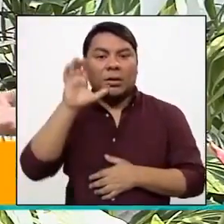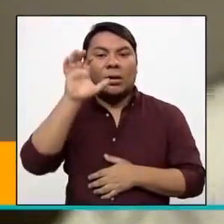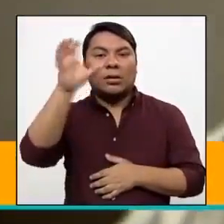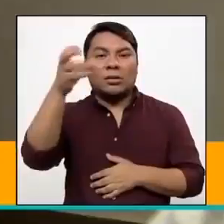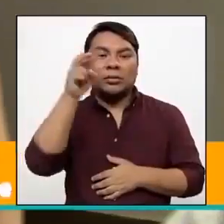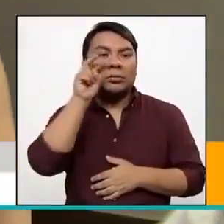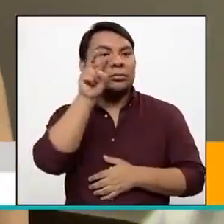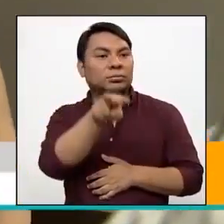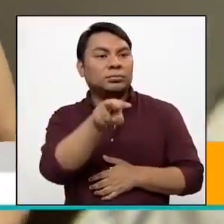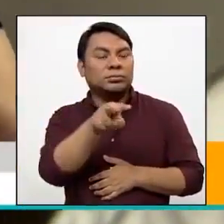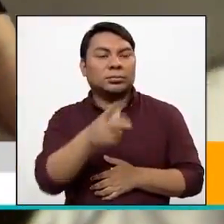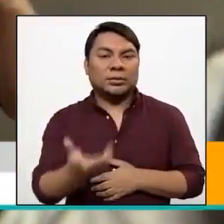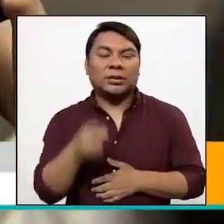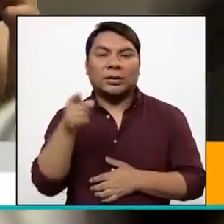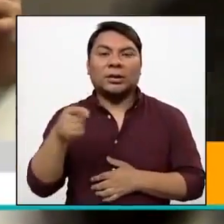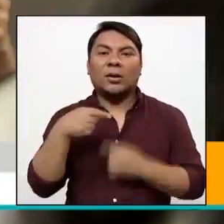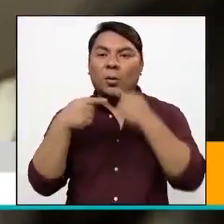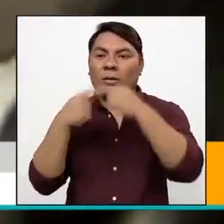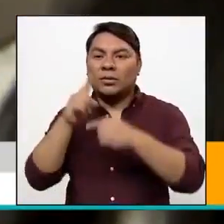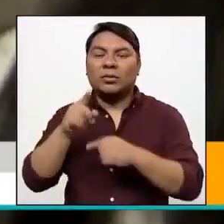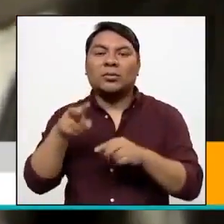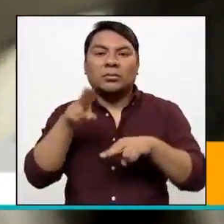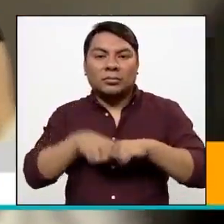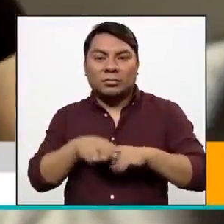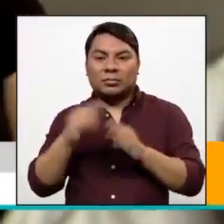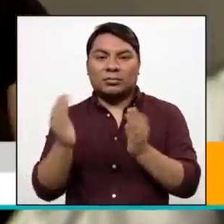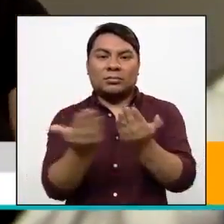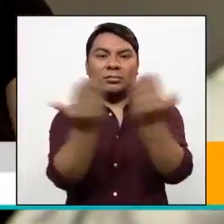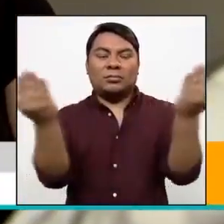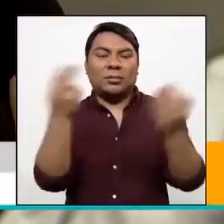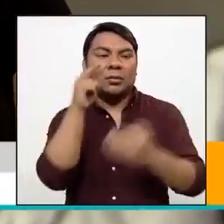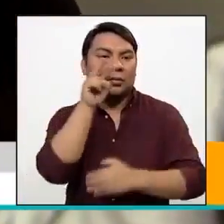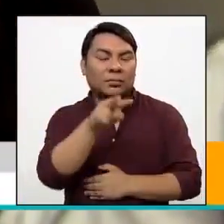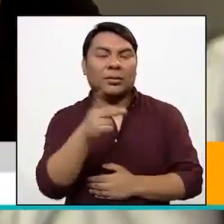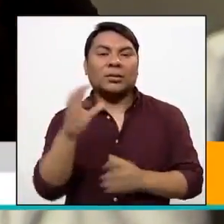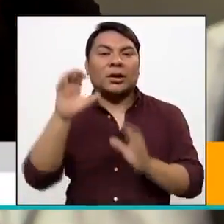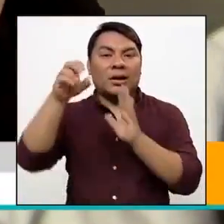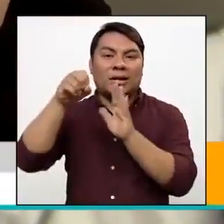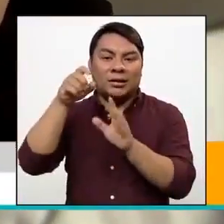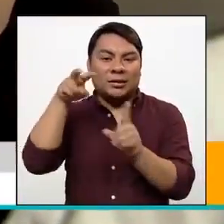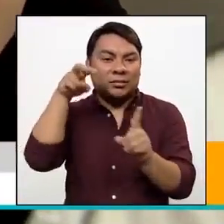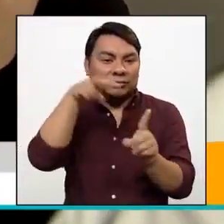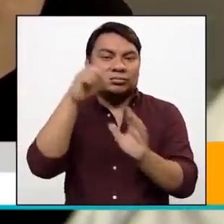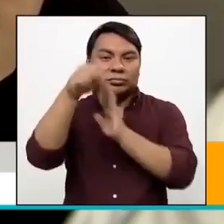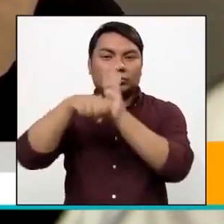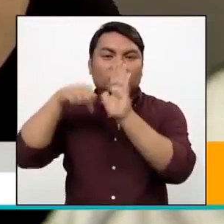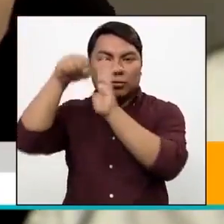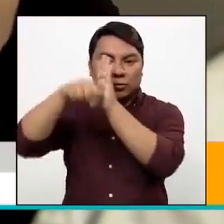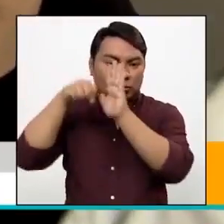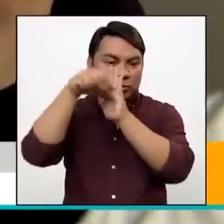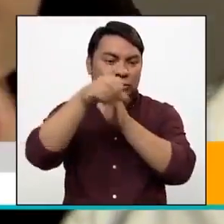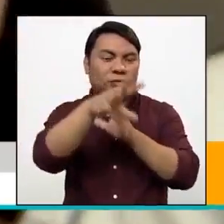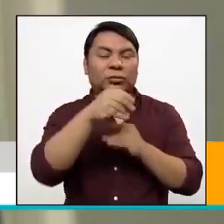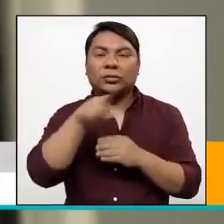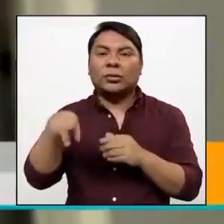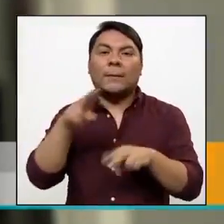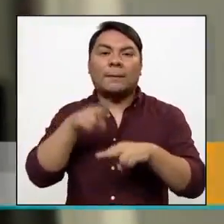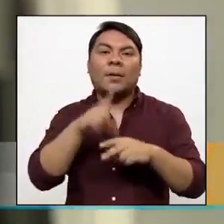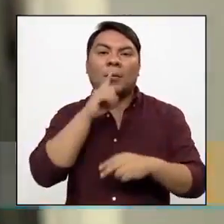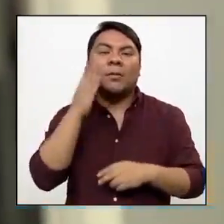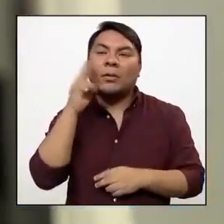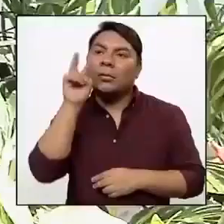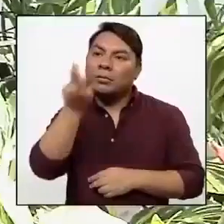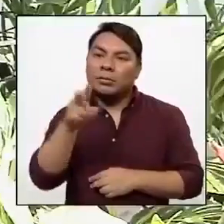les cuenten cómo ha sido la clase. Pueden venir, las clases se graban y pueden ver el trabajo que se realiza con cada